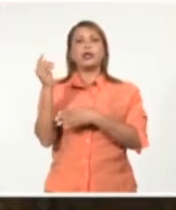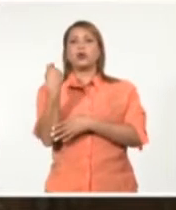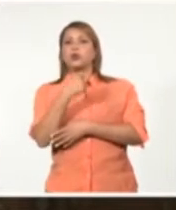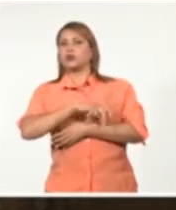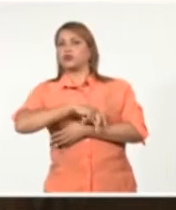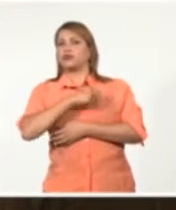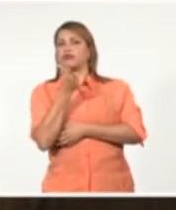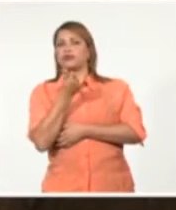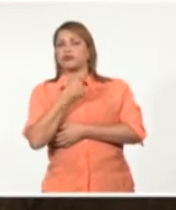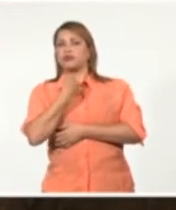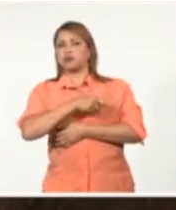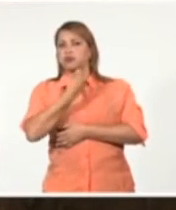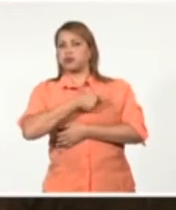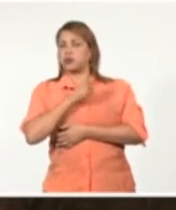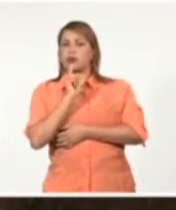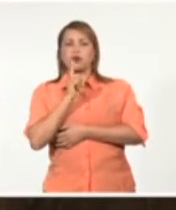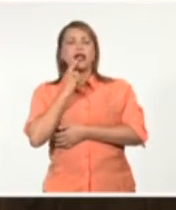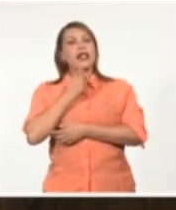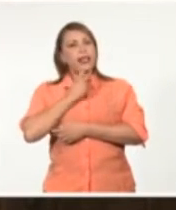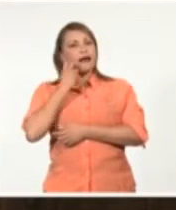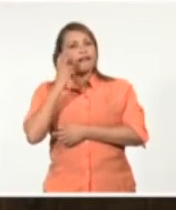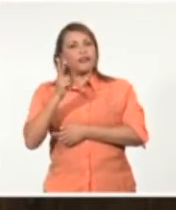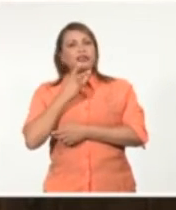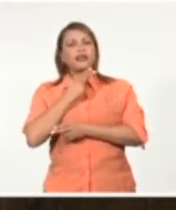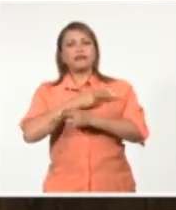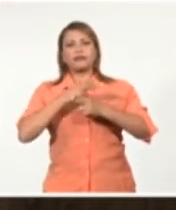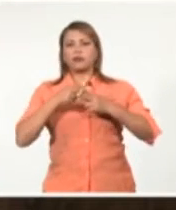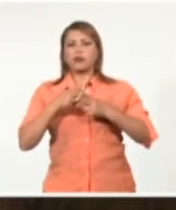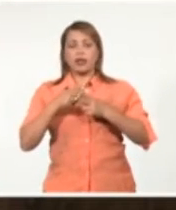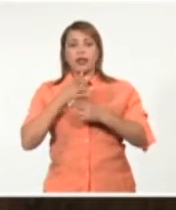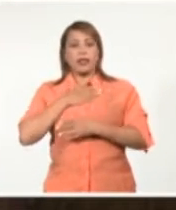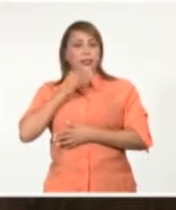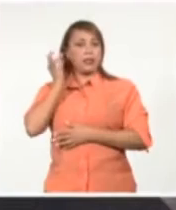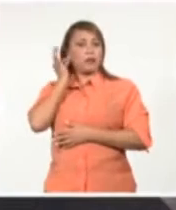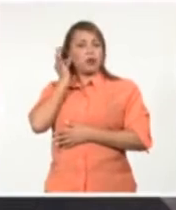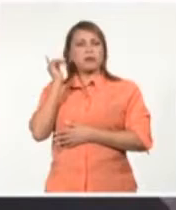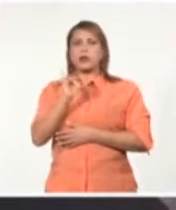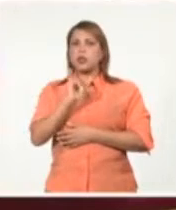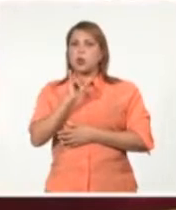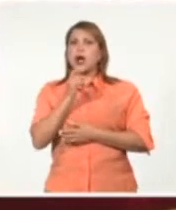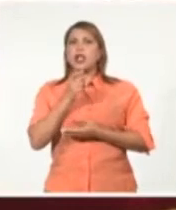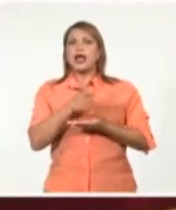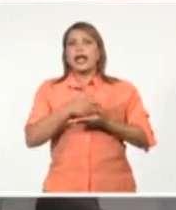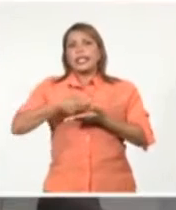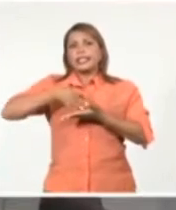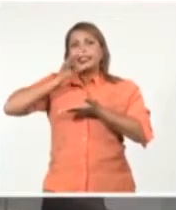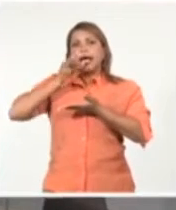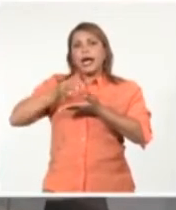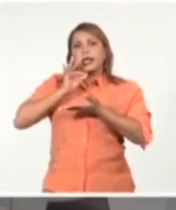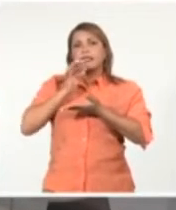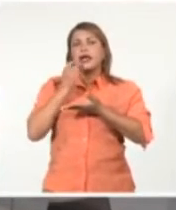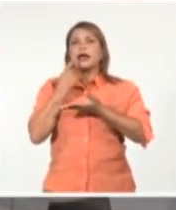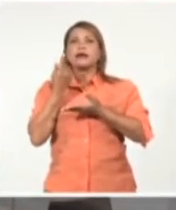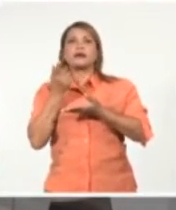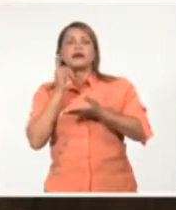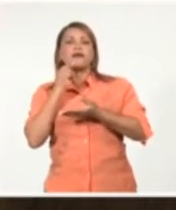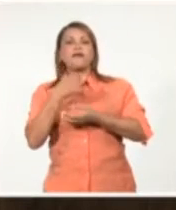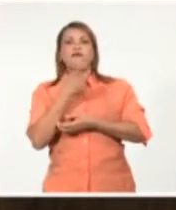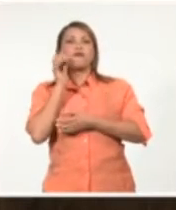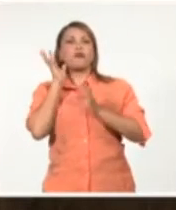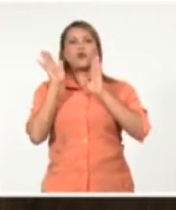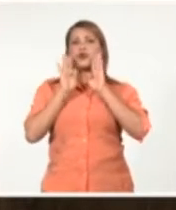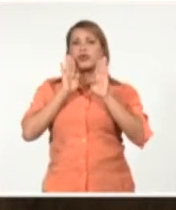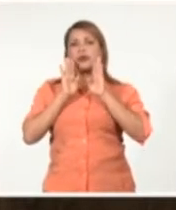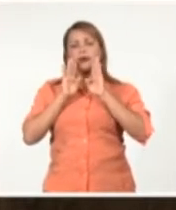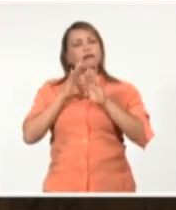sobre la vida de ella en cuanto al coleccionismo, también ella coleccionaba tazas y muñecas. Hemos querido hacer un ambiente